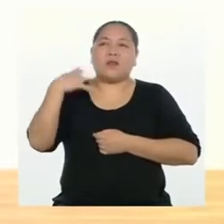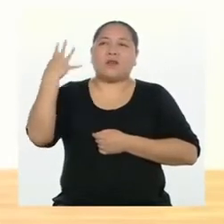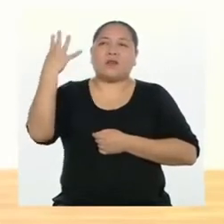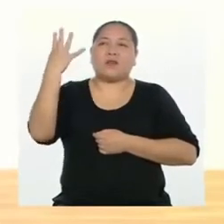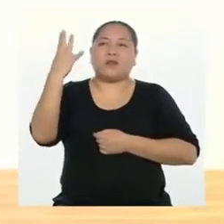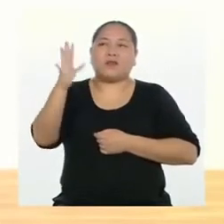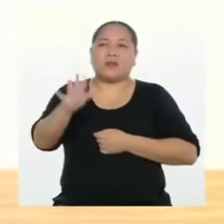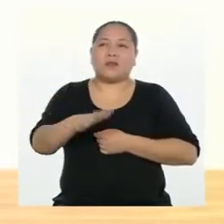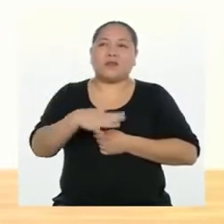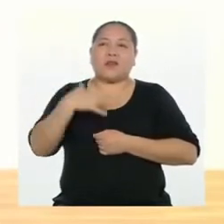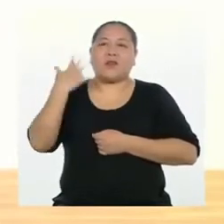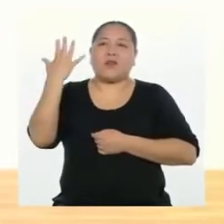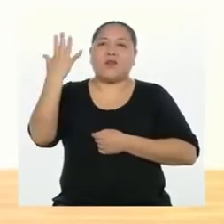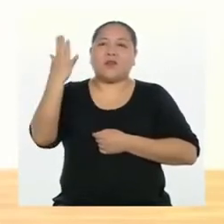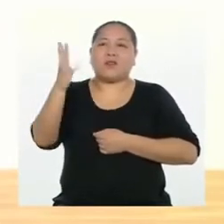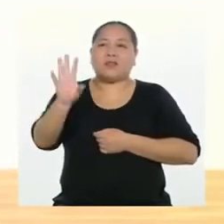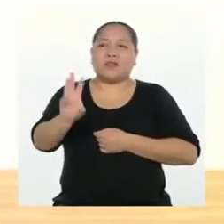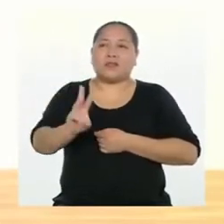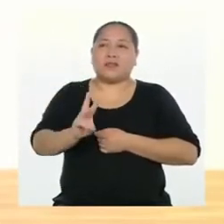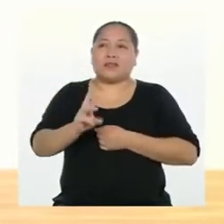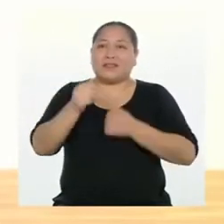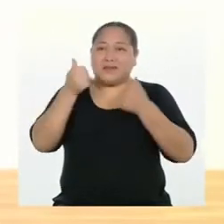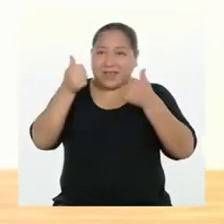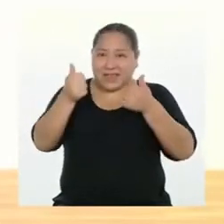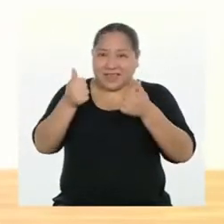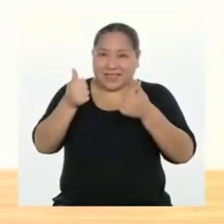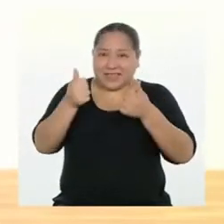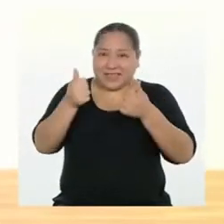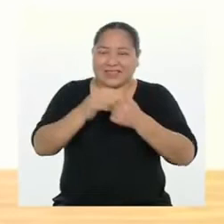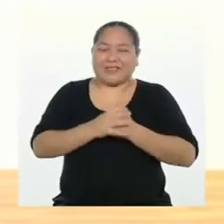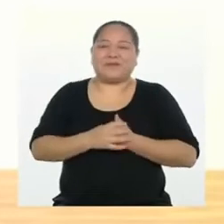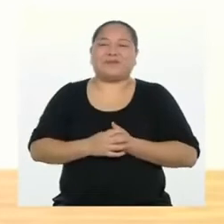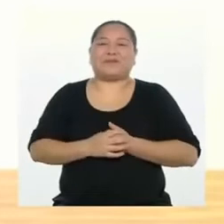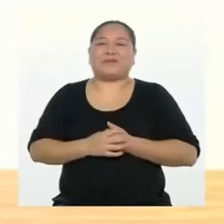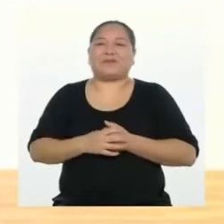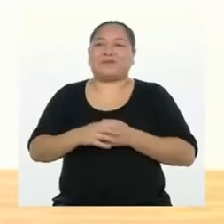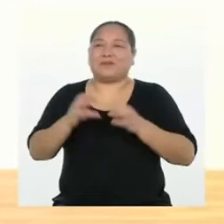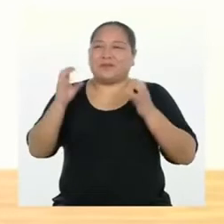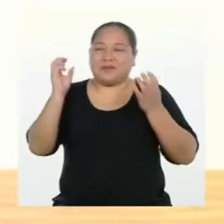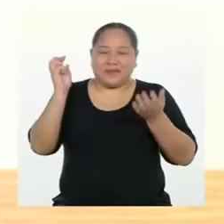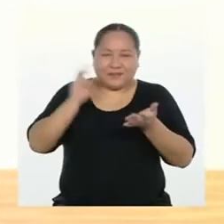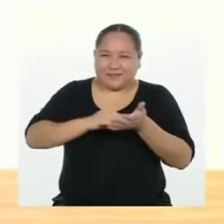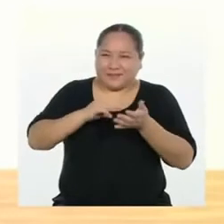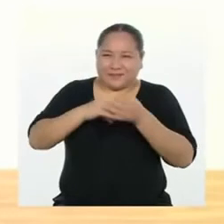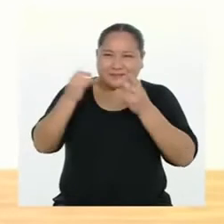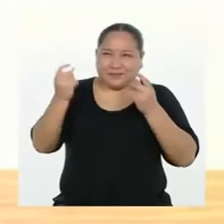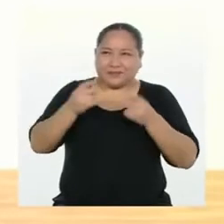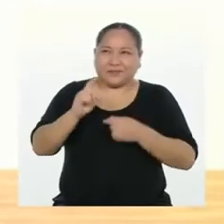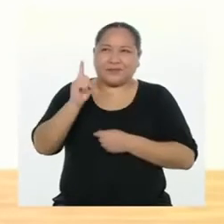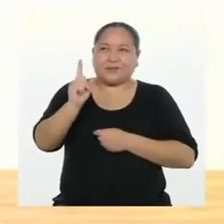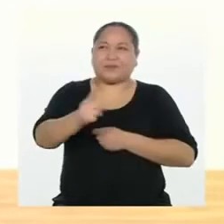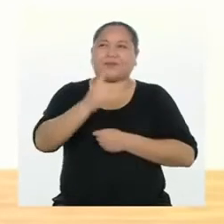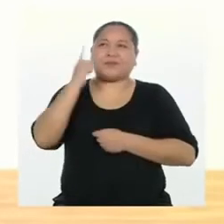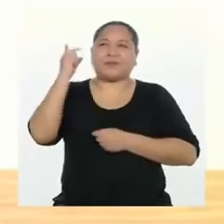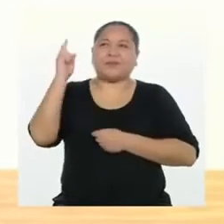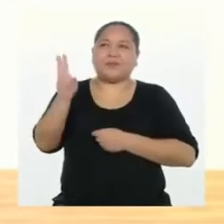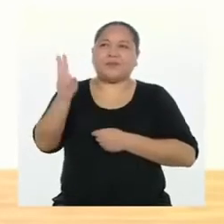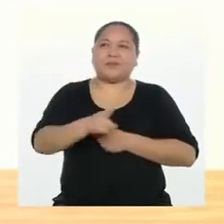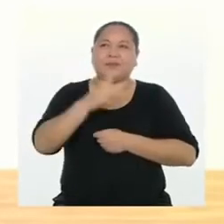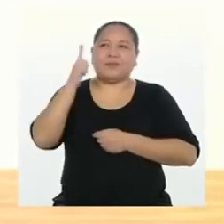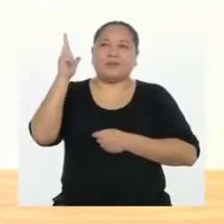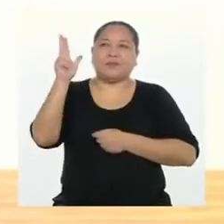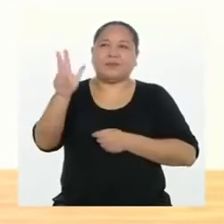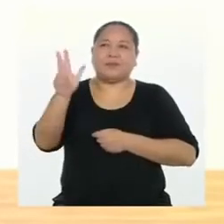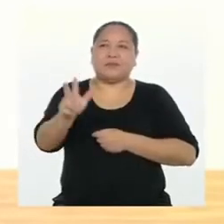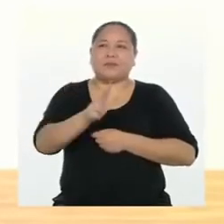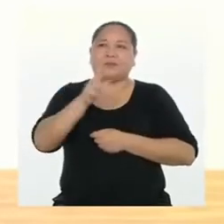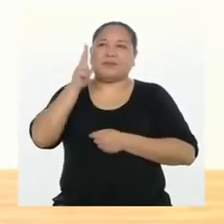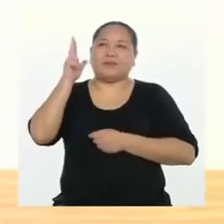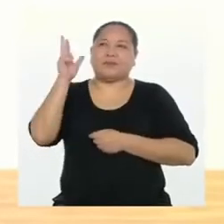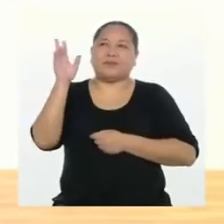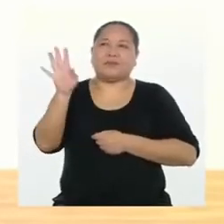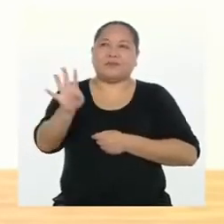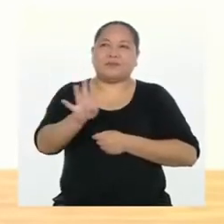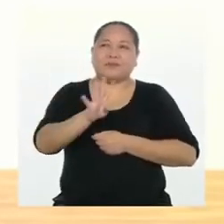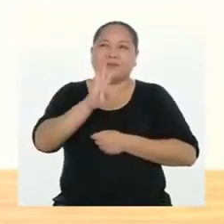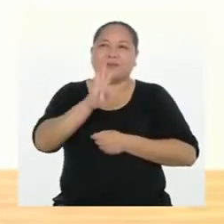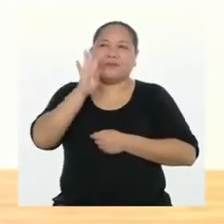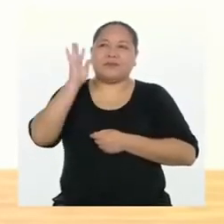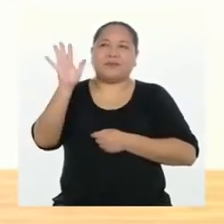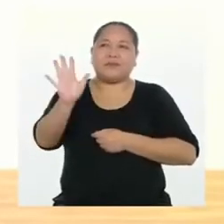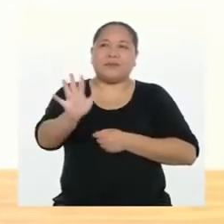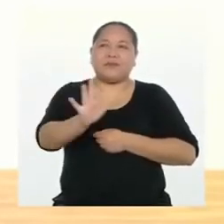cuatro, cinco. ¿Salió? Entonces más rápido. Va. Y uno, dos, tres,